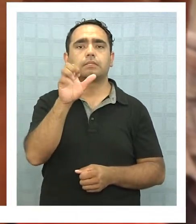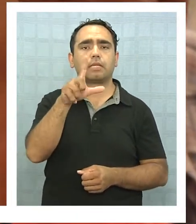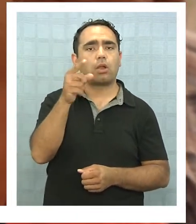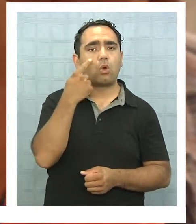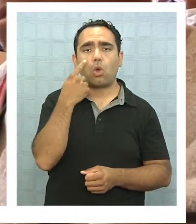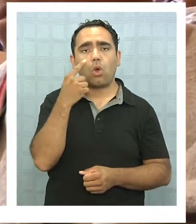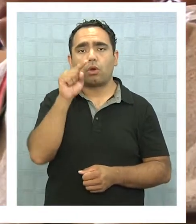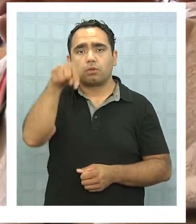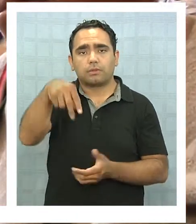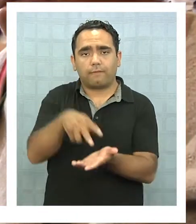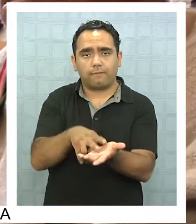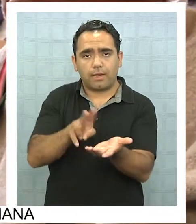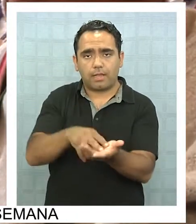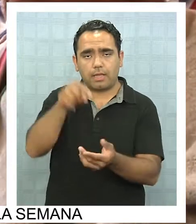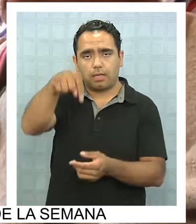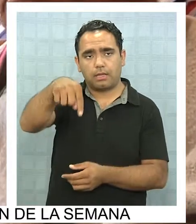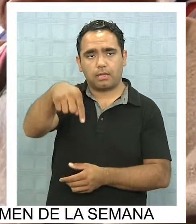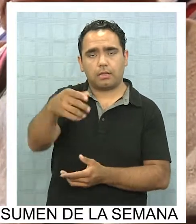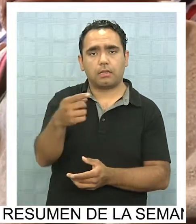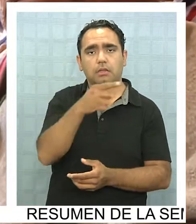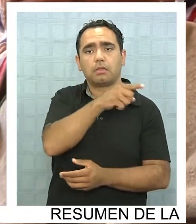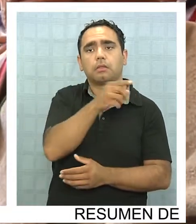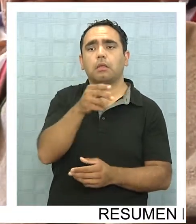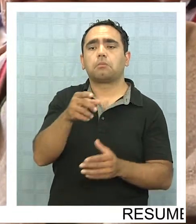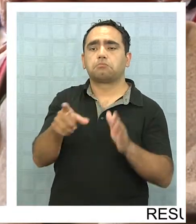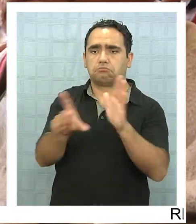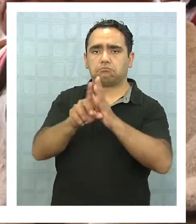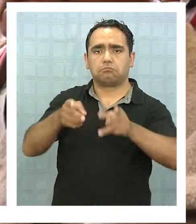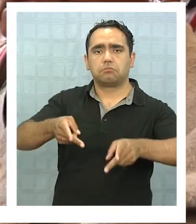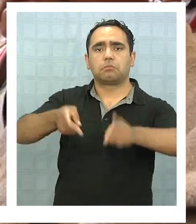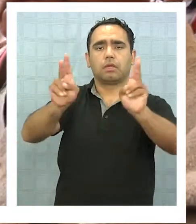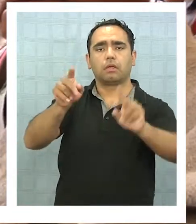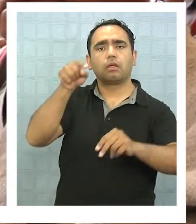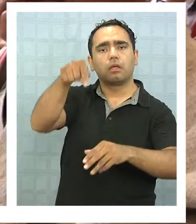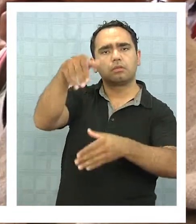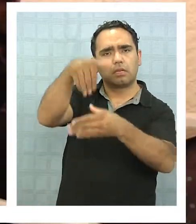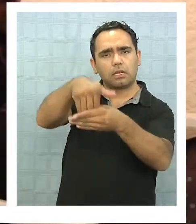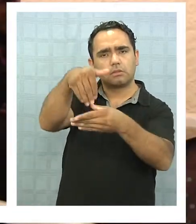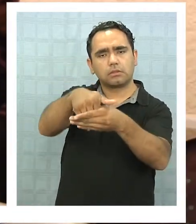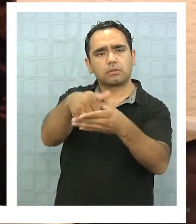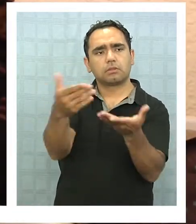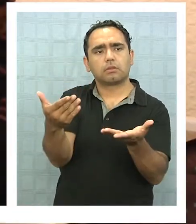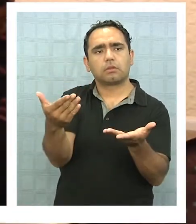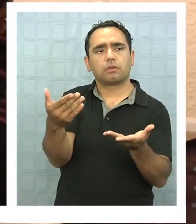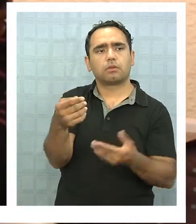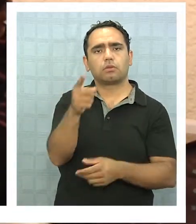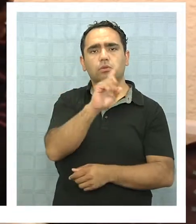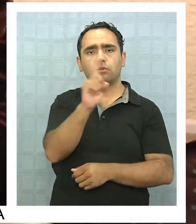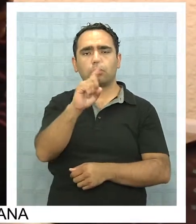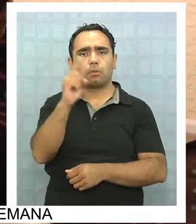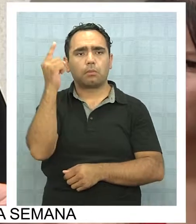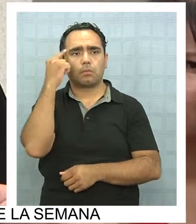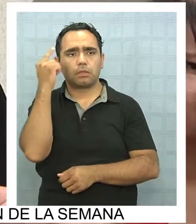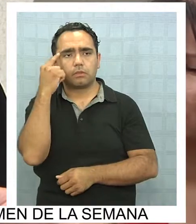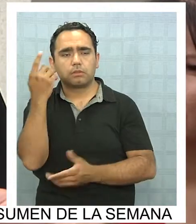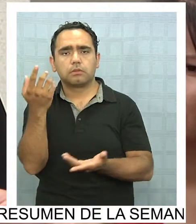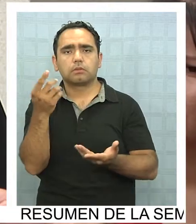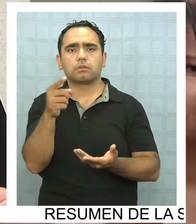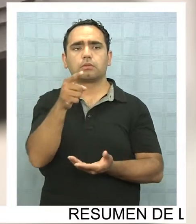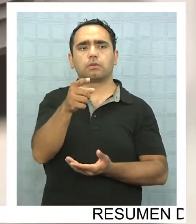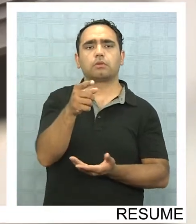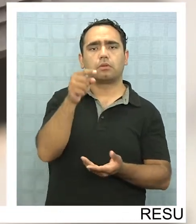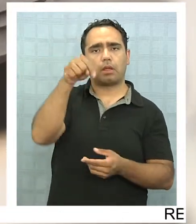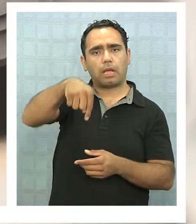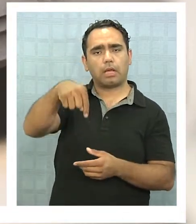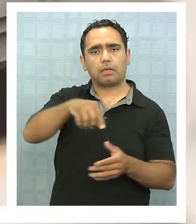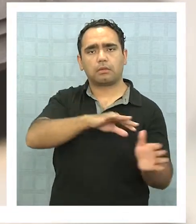local, le dio legitimidad y legalidad a esa elección, sin tomar en consideración lo que había resuelto el TER.